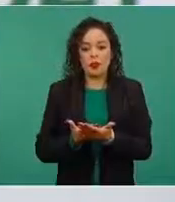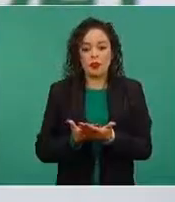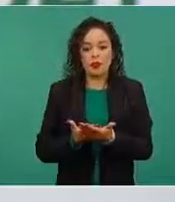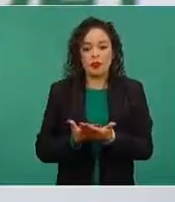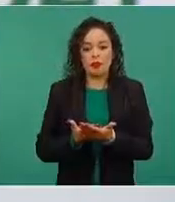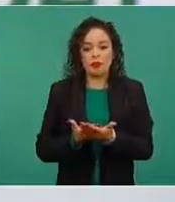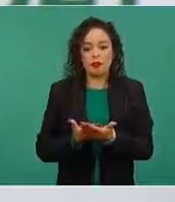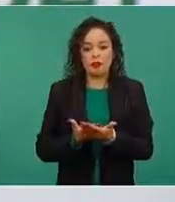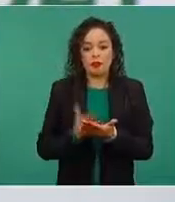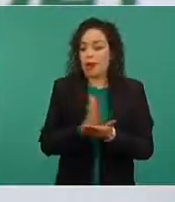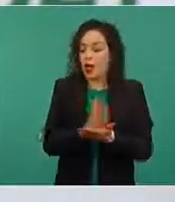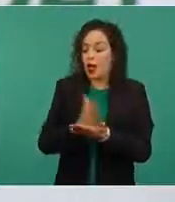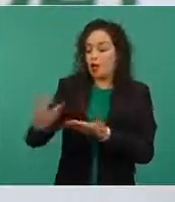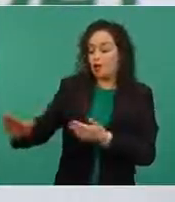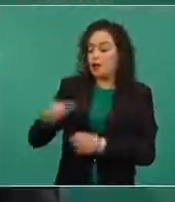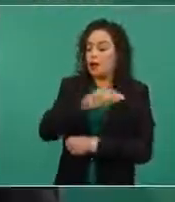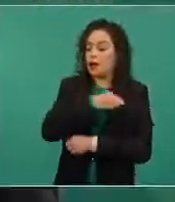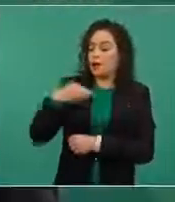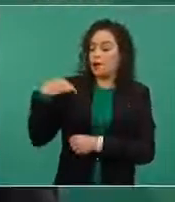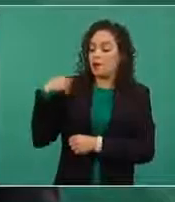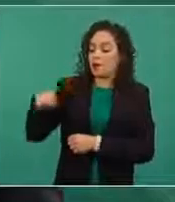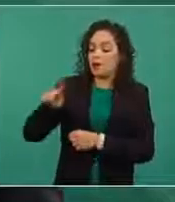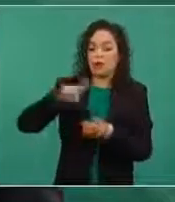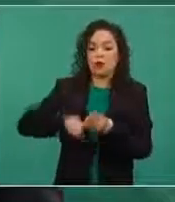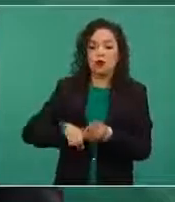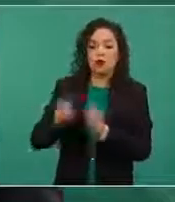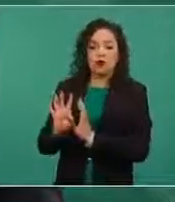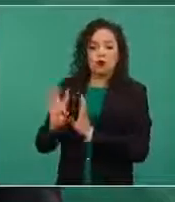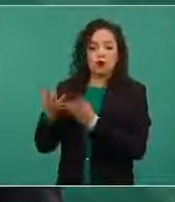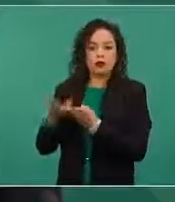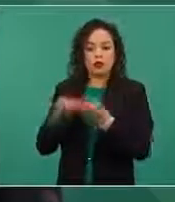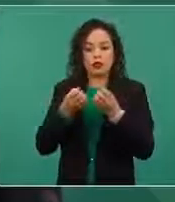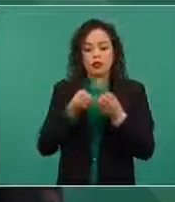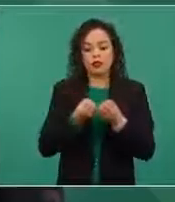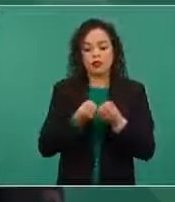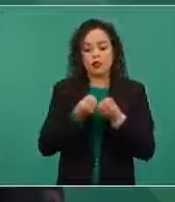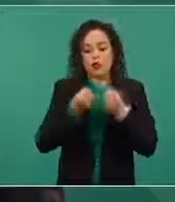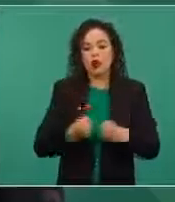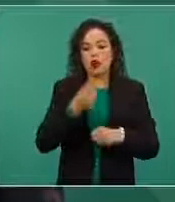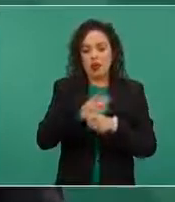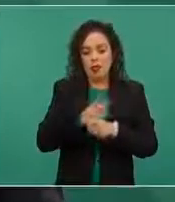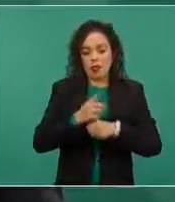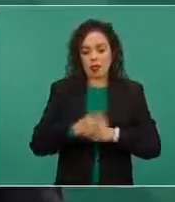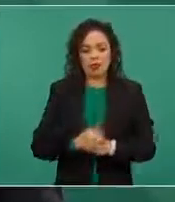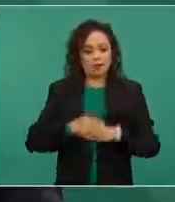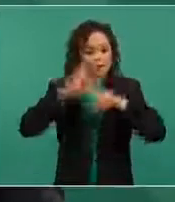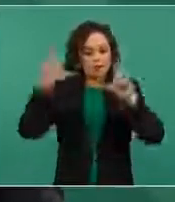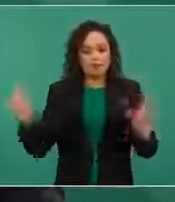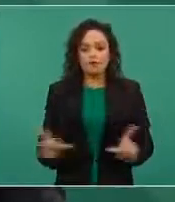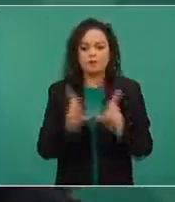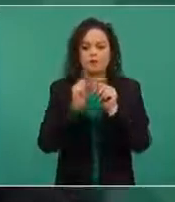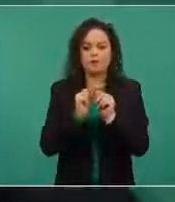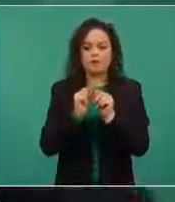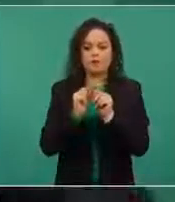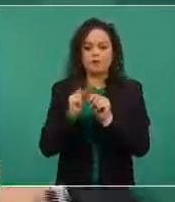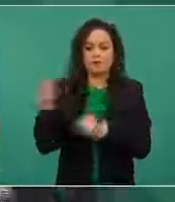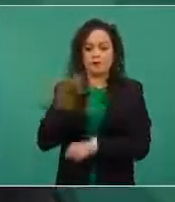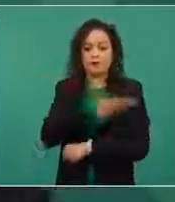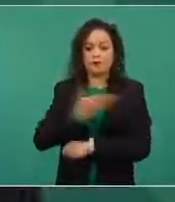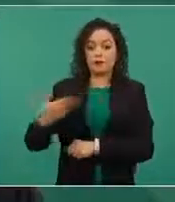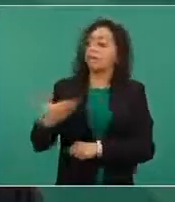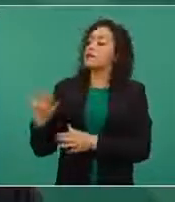miembros permanentes o no permanentes del Consejo de Seguridad. En síntesis, la instrucción que nos dio el presidente es